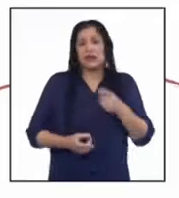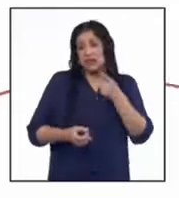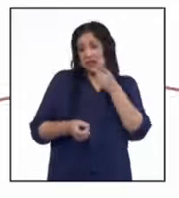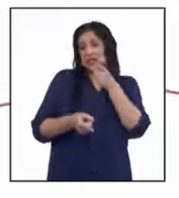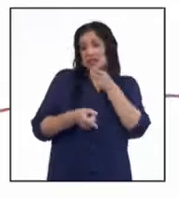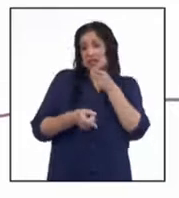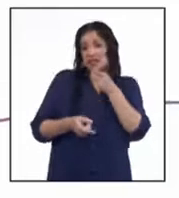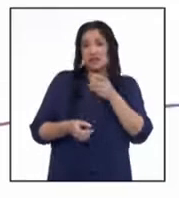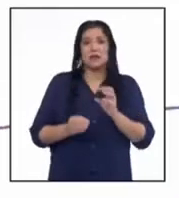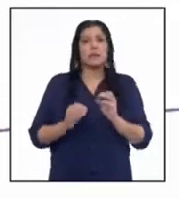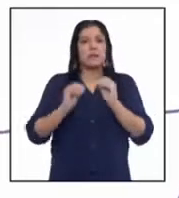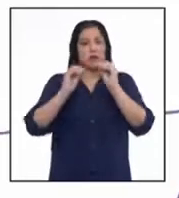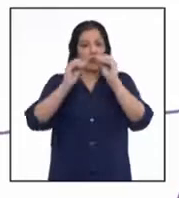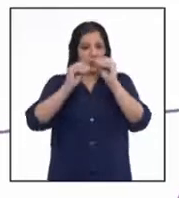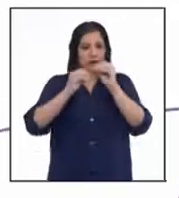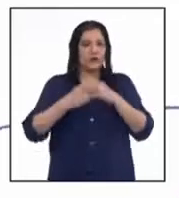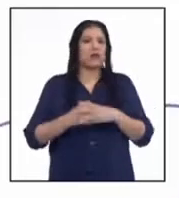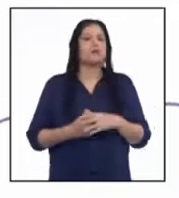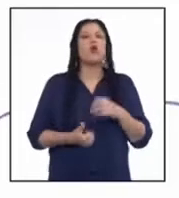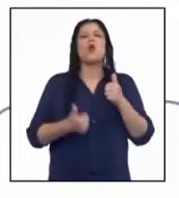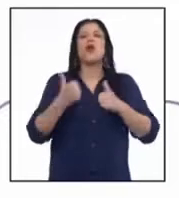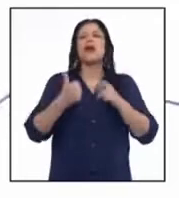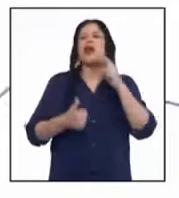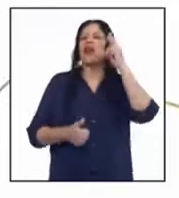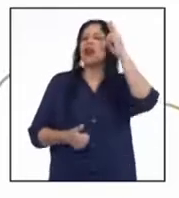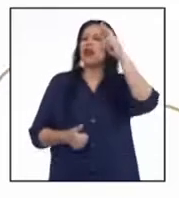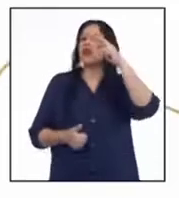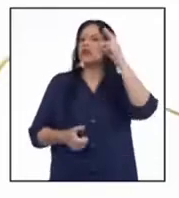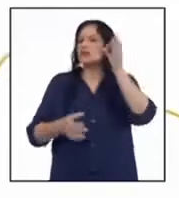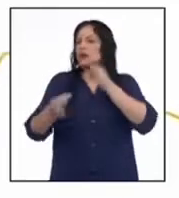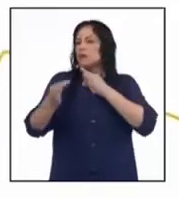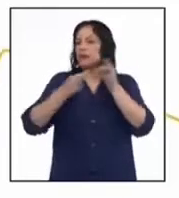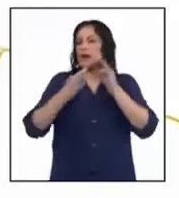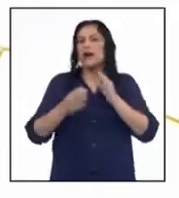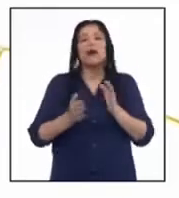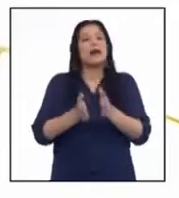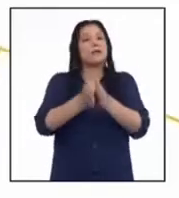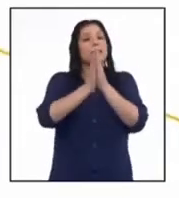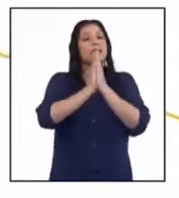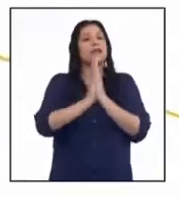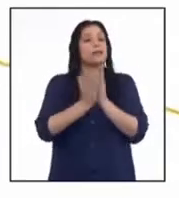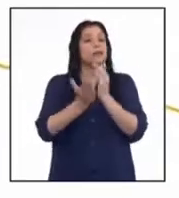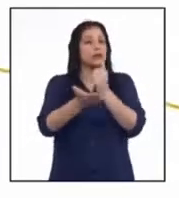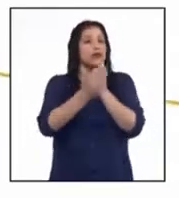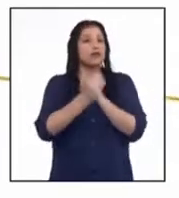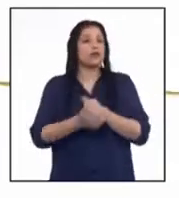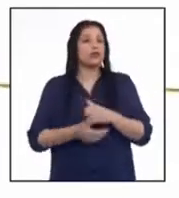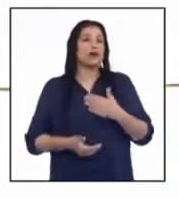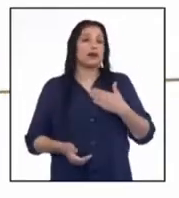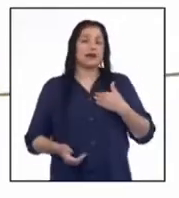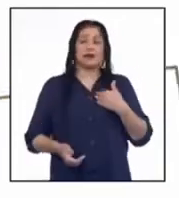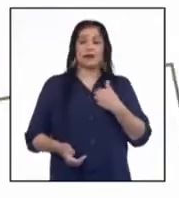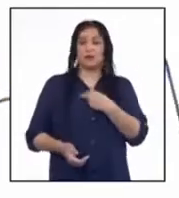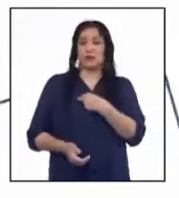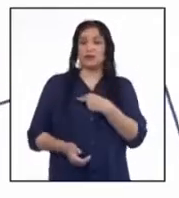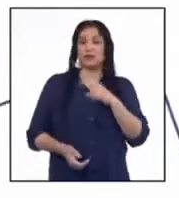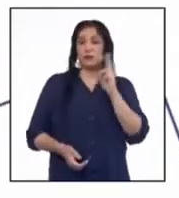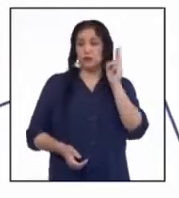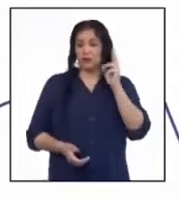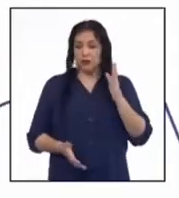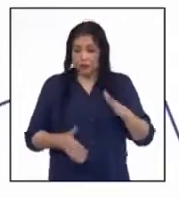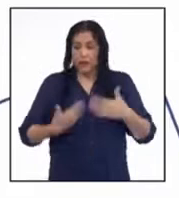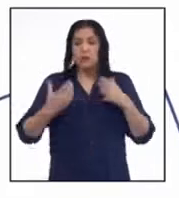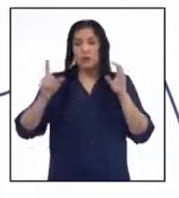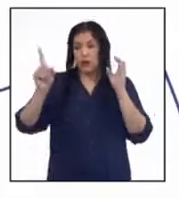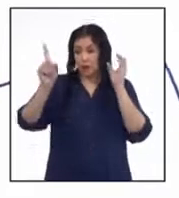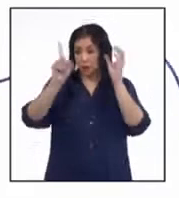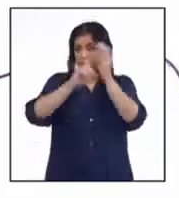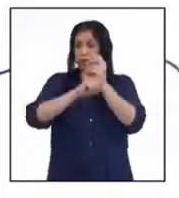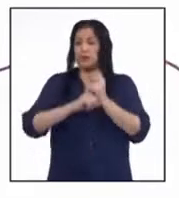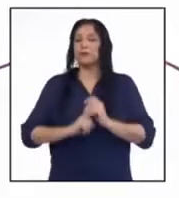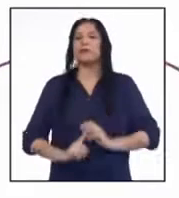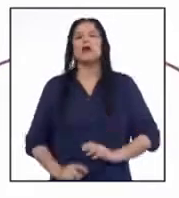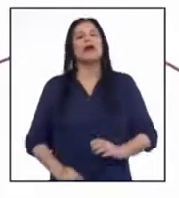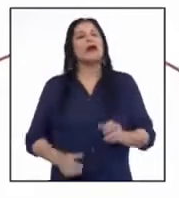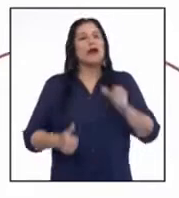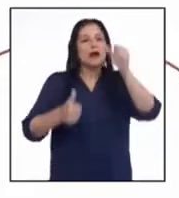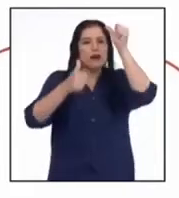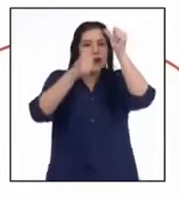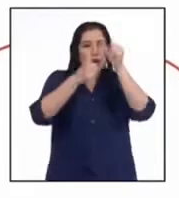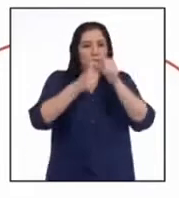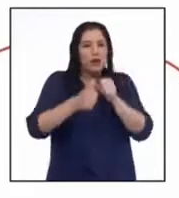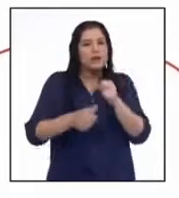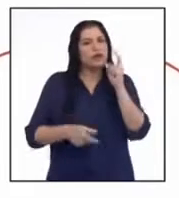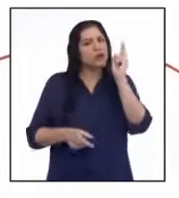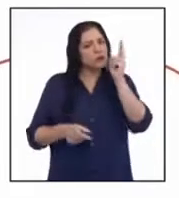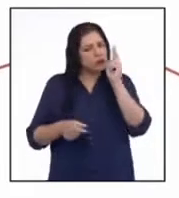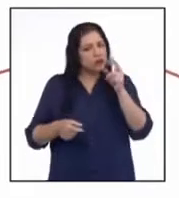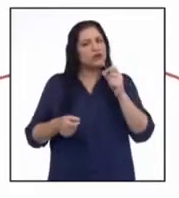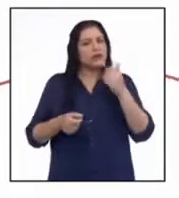es así, colocaremos la razón y pediremos ayuda a nuestros maestros, a fin de poder lograrlo. Recuerden